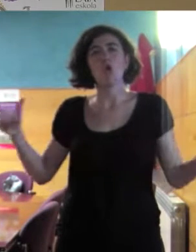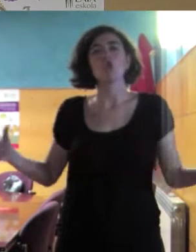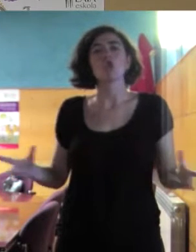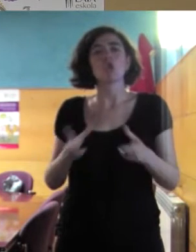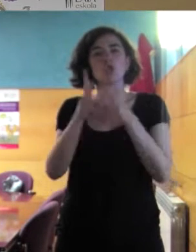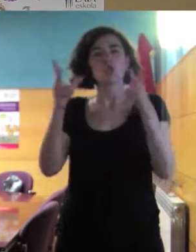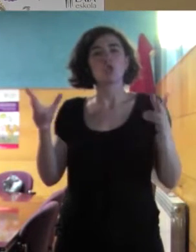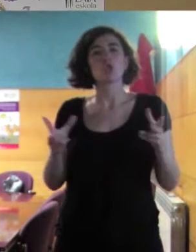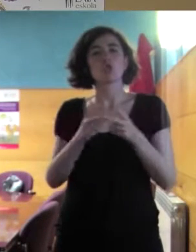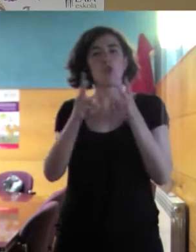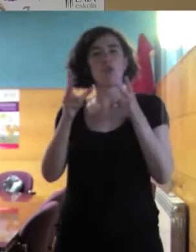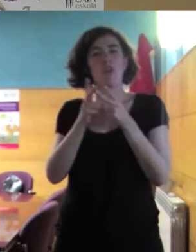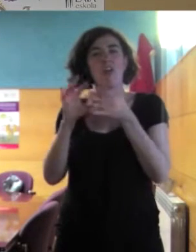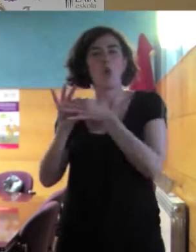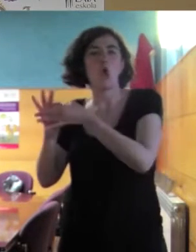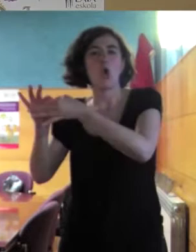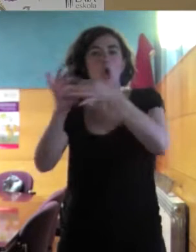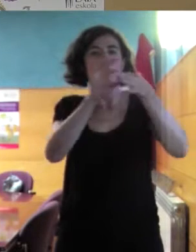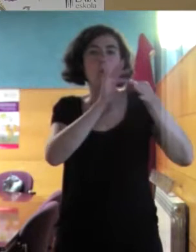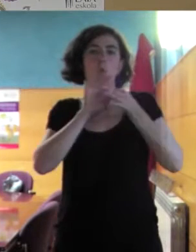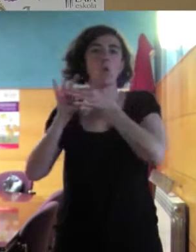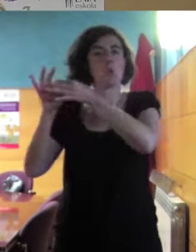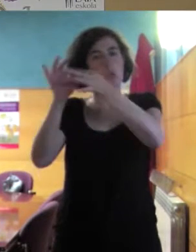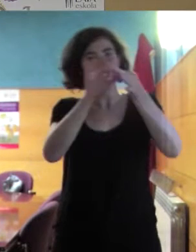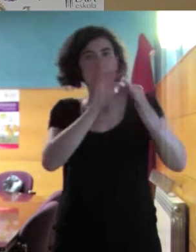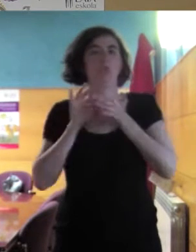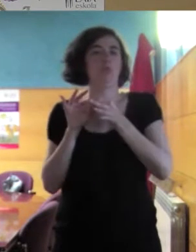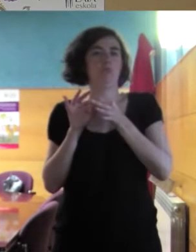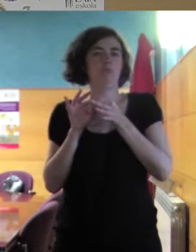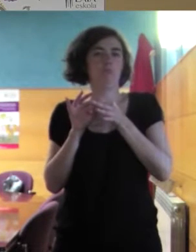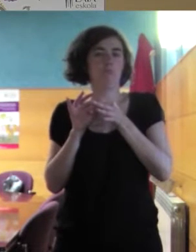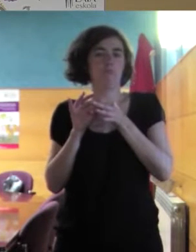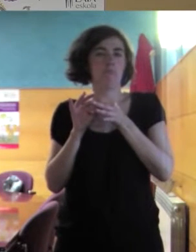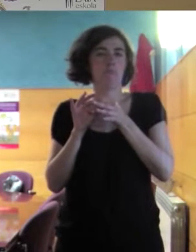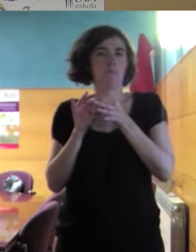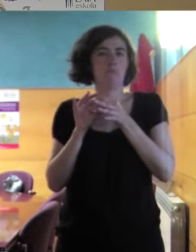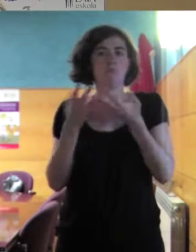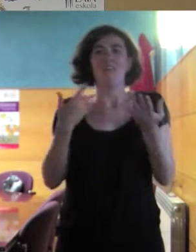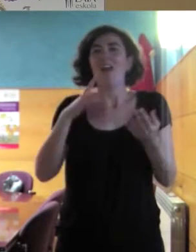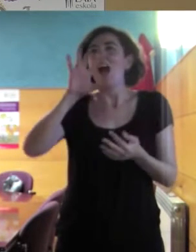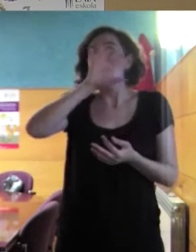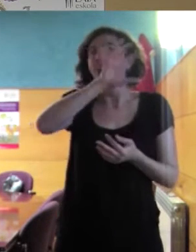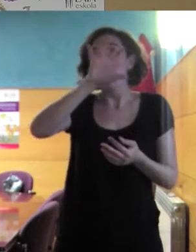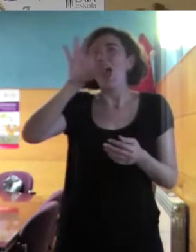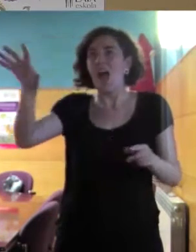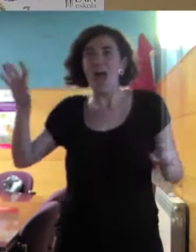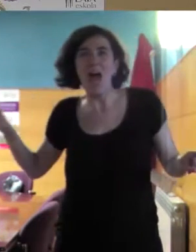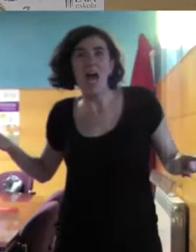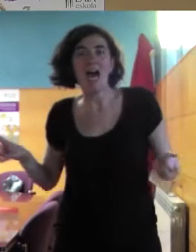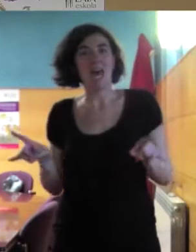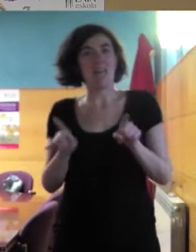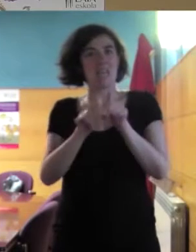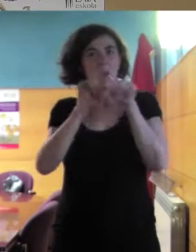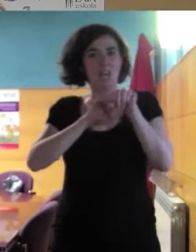pegamento social donde las personas tengamos cosas en común. Vengamos de donde vengamos y tengamos las características